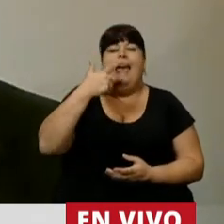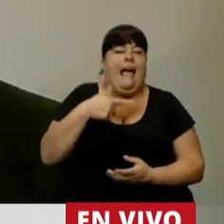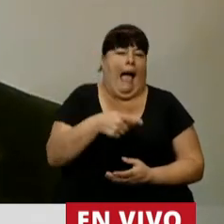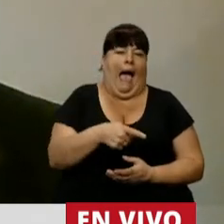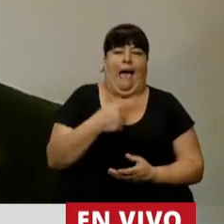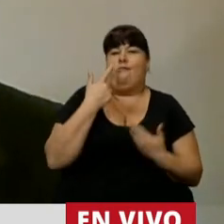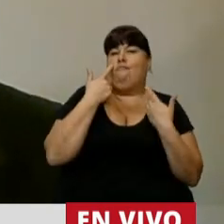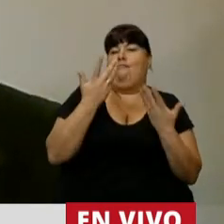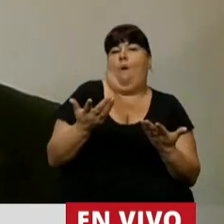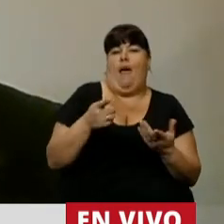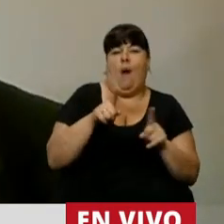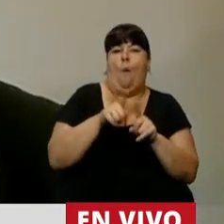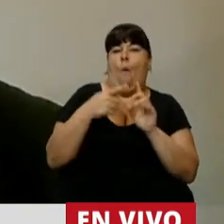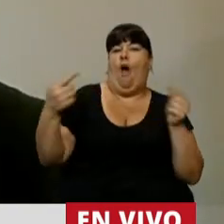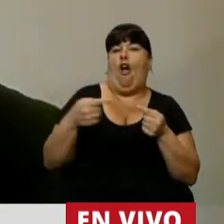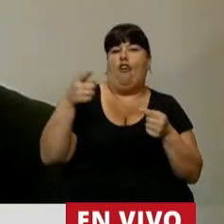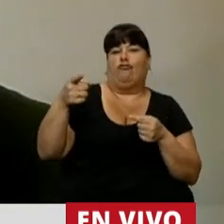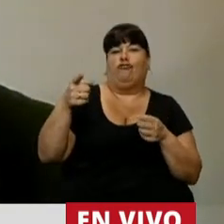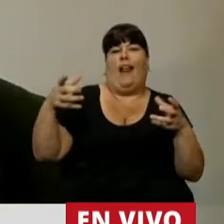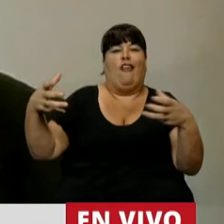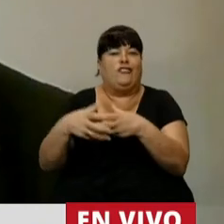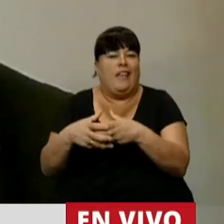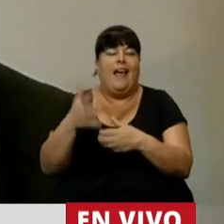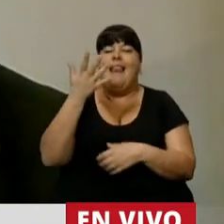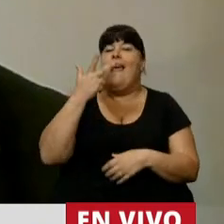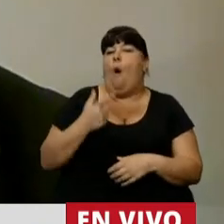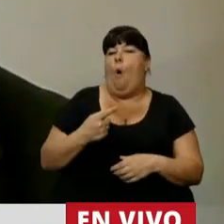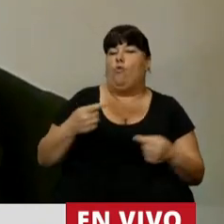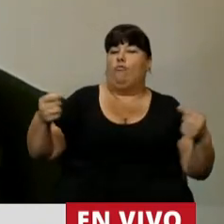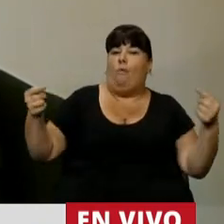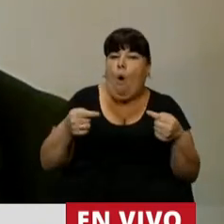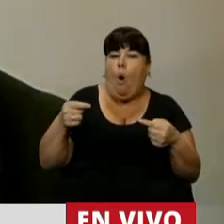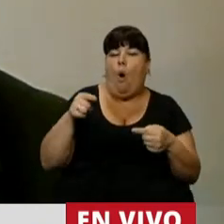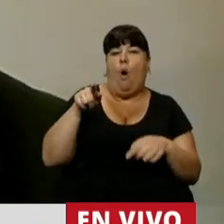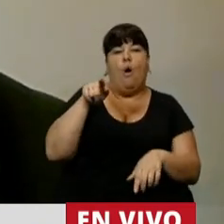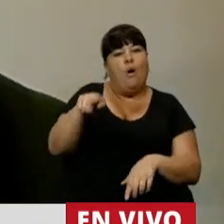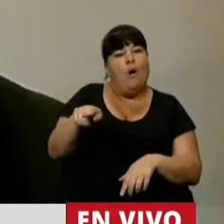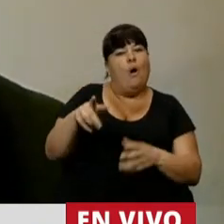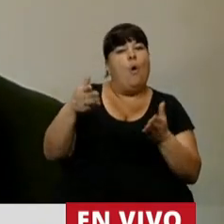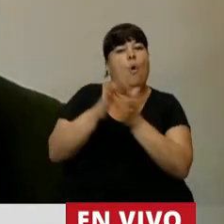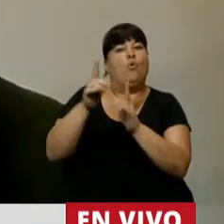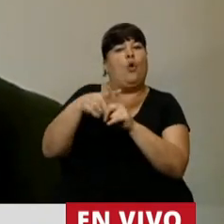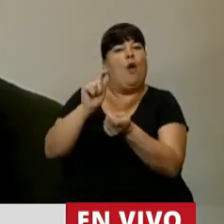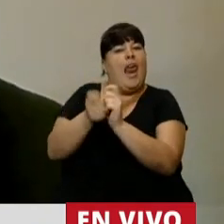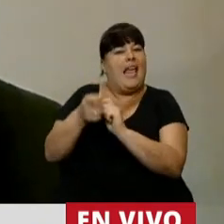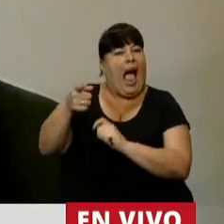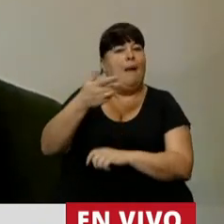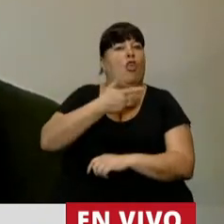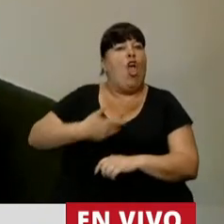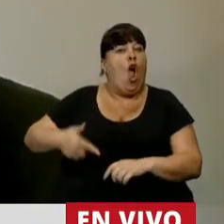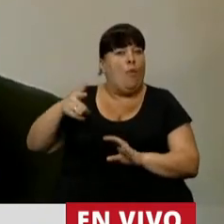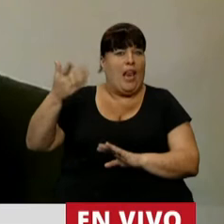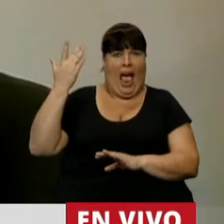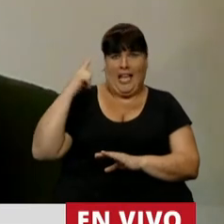contrastar contra esa primera minoría le encanta contrastar con conjuntos por el cambio que gobernó